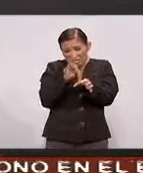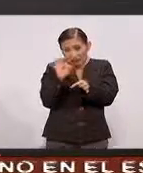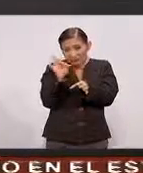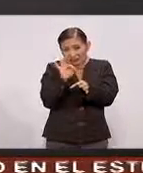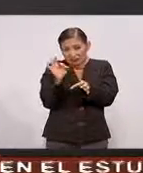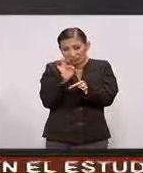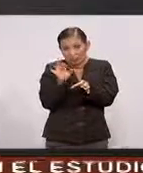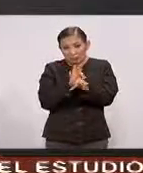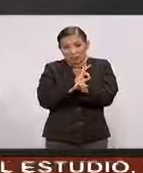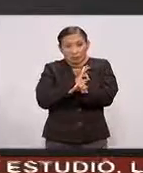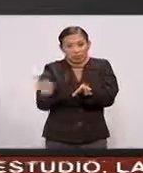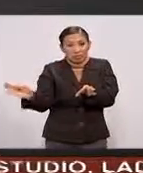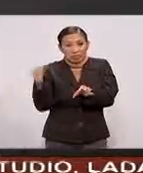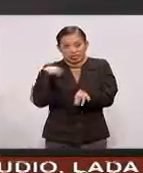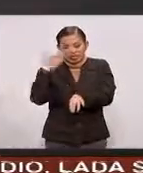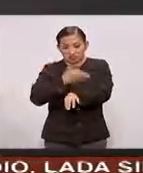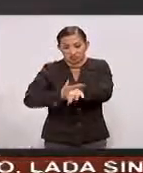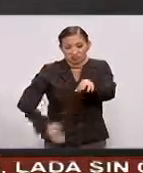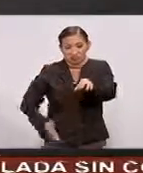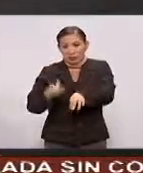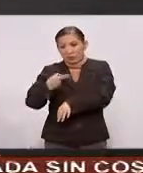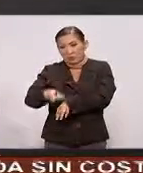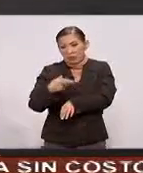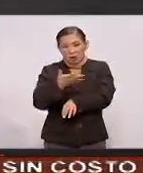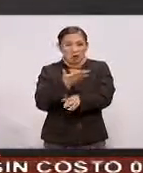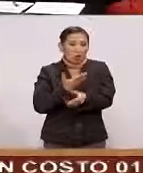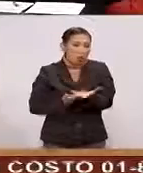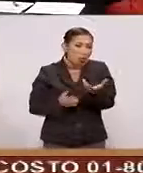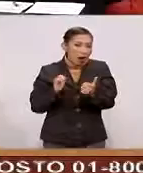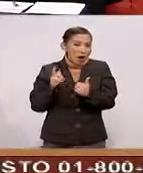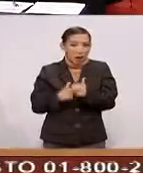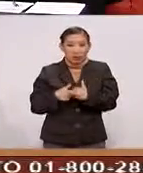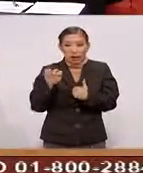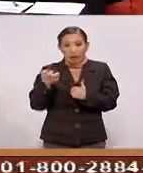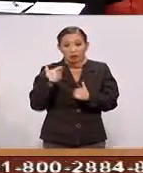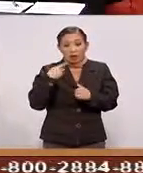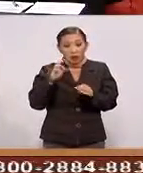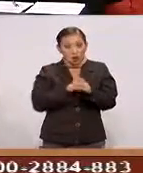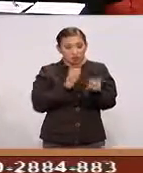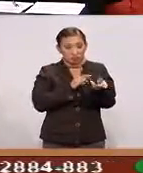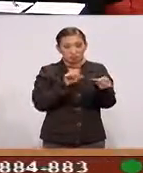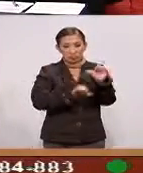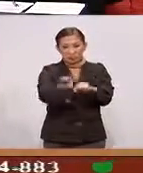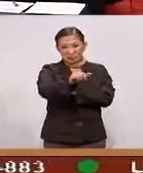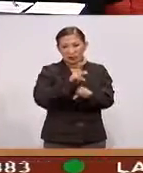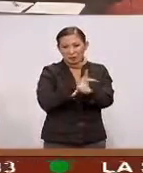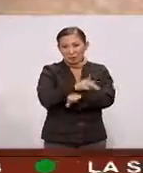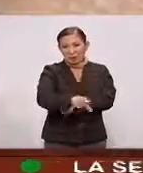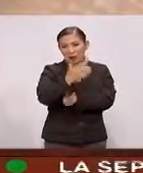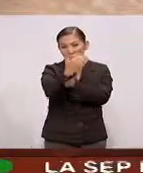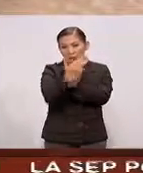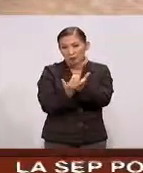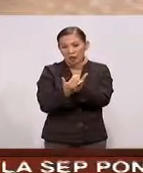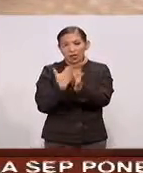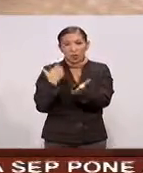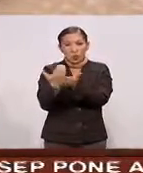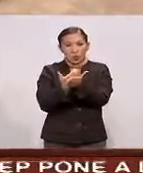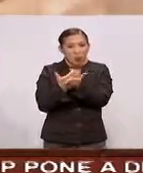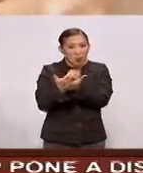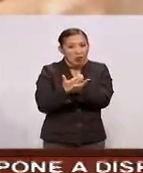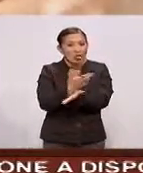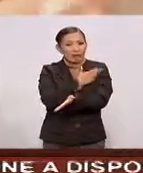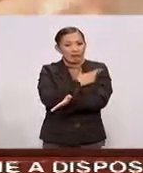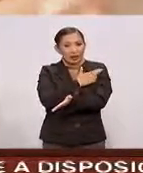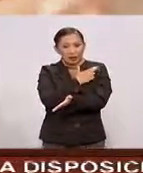Bueno Puede llegar hasta La amputación De una pierna ¿No? Entonces con esto Con el sustituto de piel Se reduciría El tiempo de curación De las